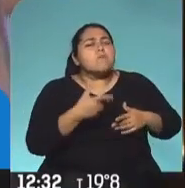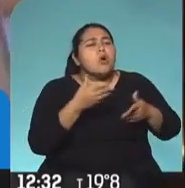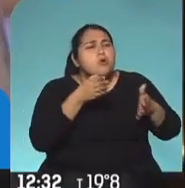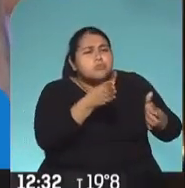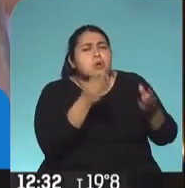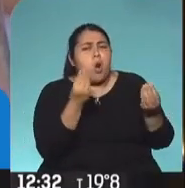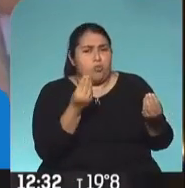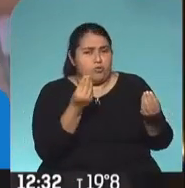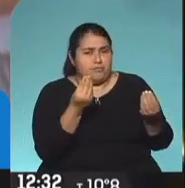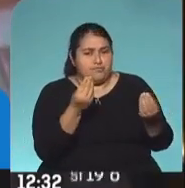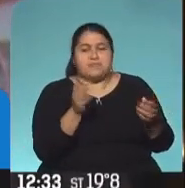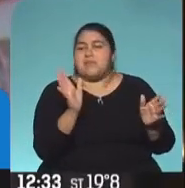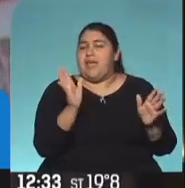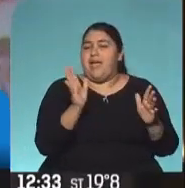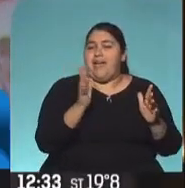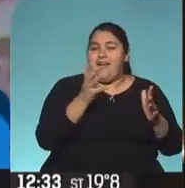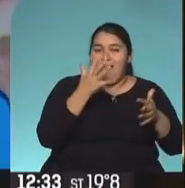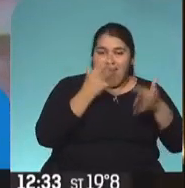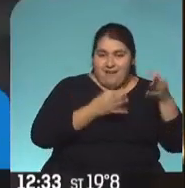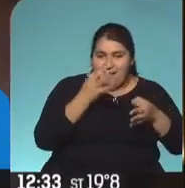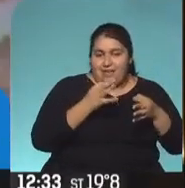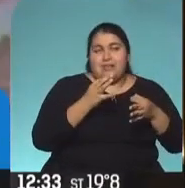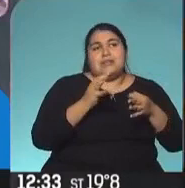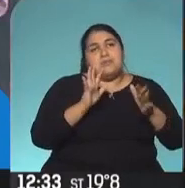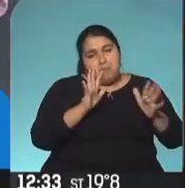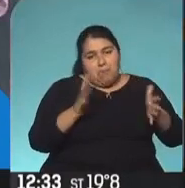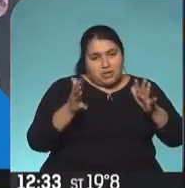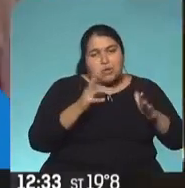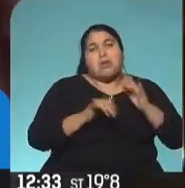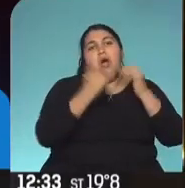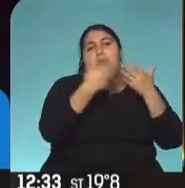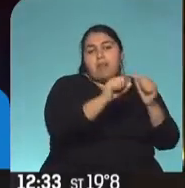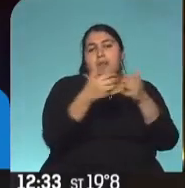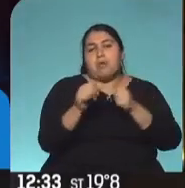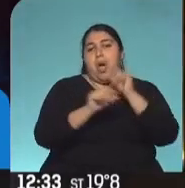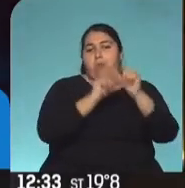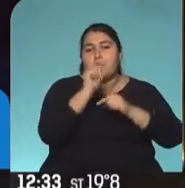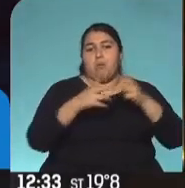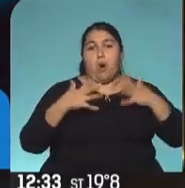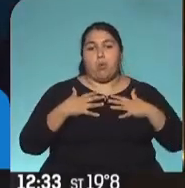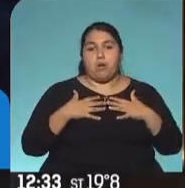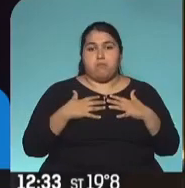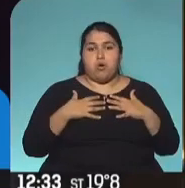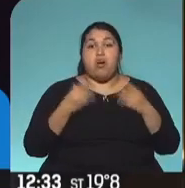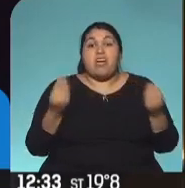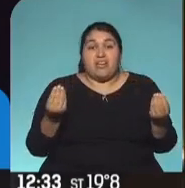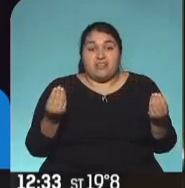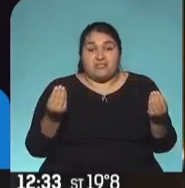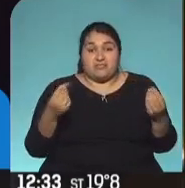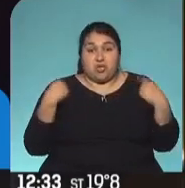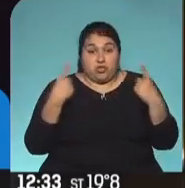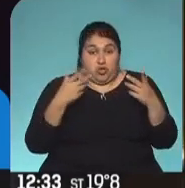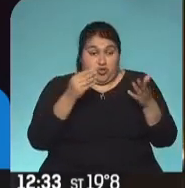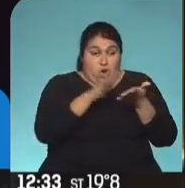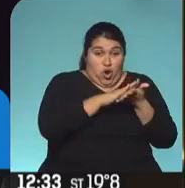hipótesis, ¿correcto? No podemos adelantar los resultados, pero sí las hipótesis. Claro. La hipótesis es que va a cambiar la composición corporal. Que quienes comamos